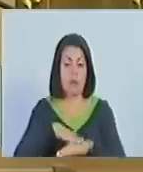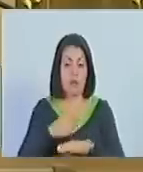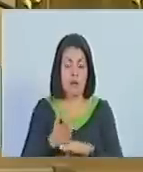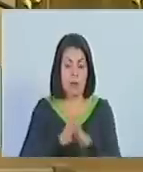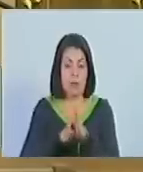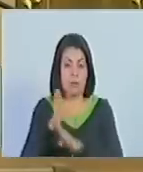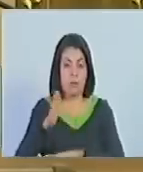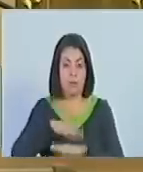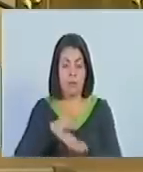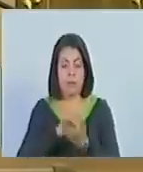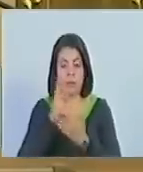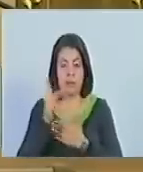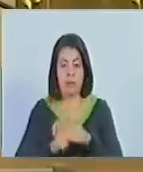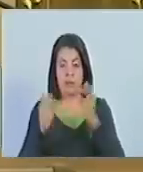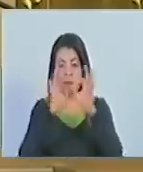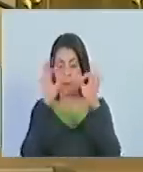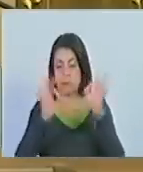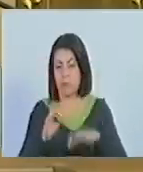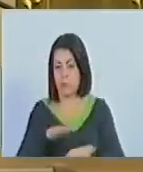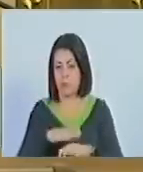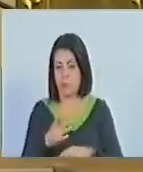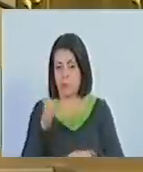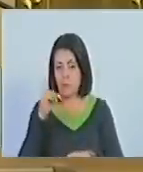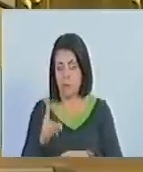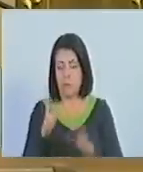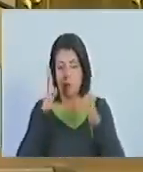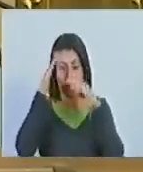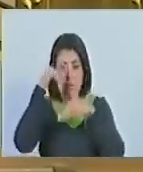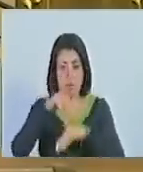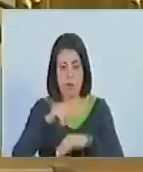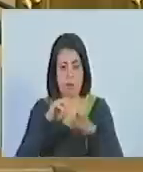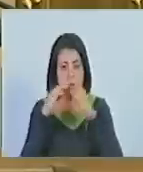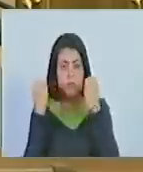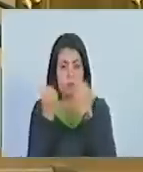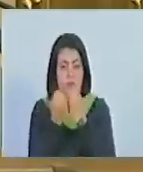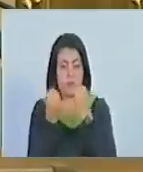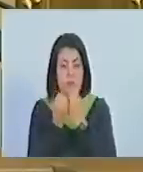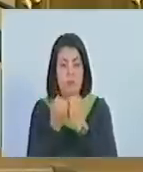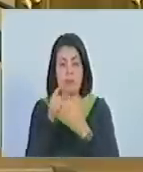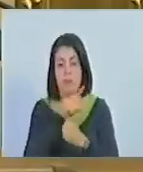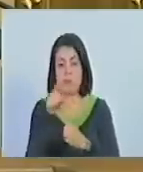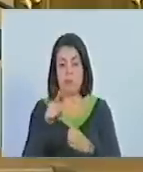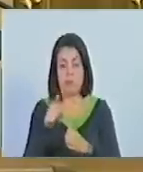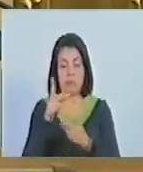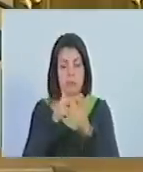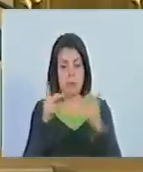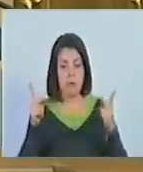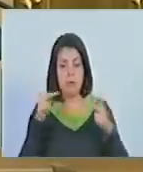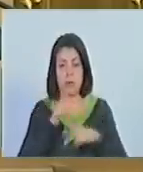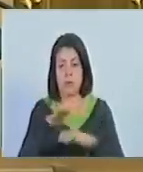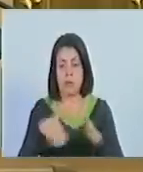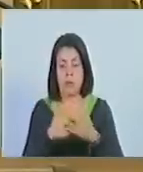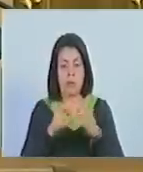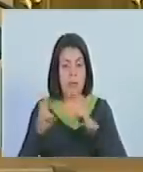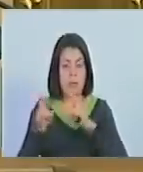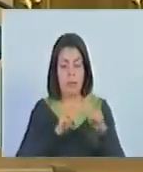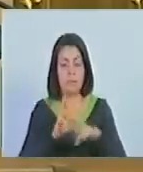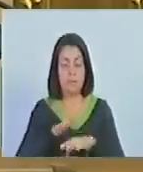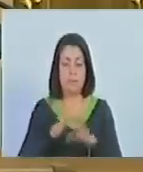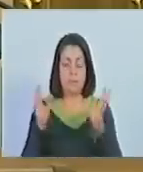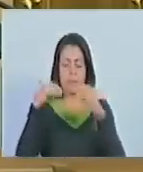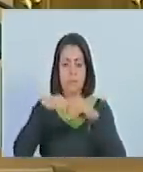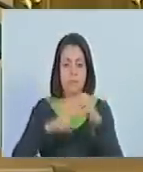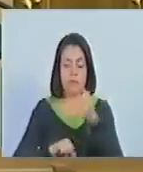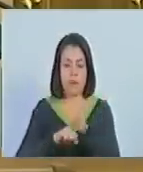lineamientos, planes y estrategias que deberán atender los órganos y entes del poder público en todo lo relacionado con el